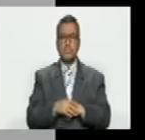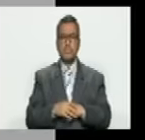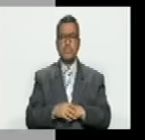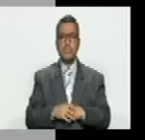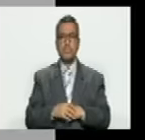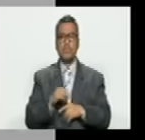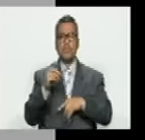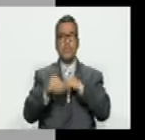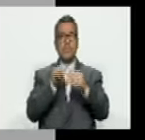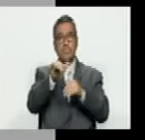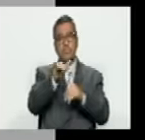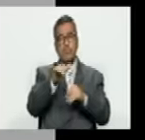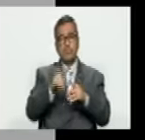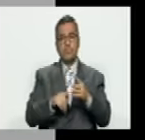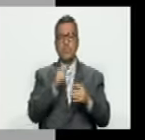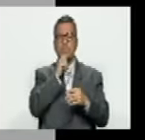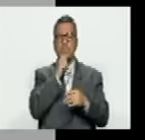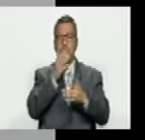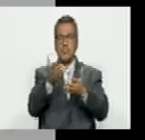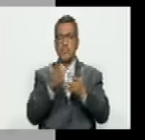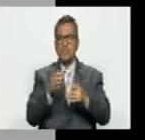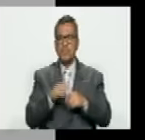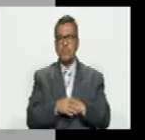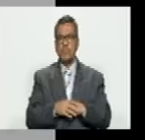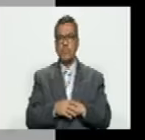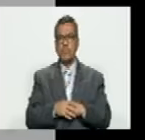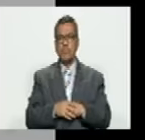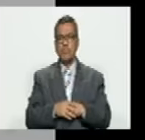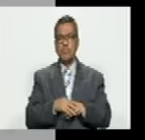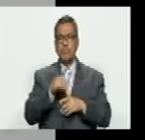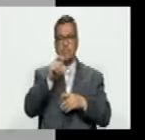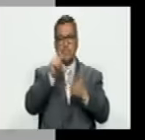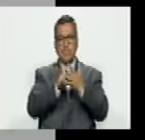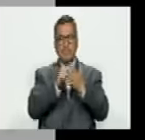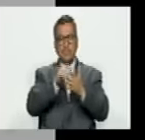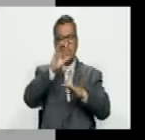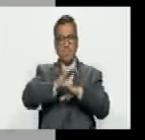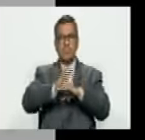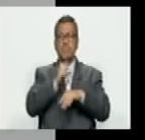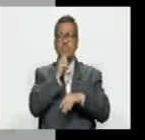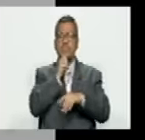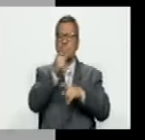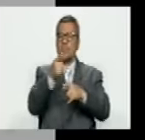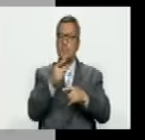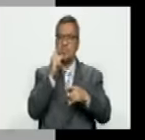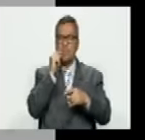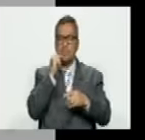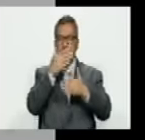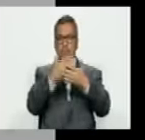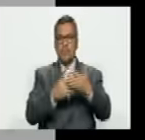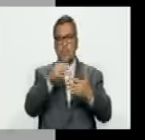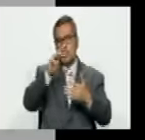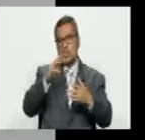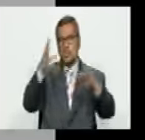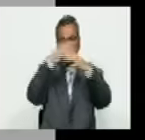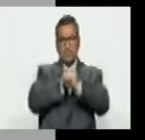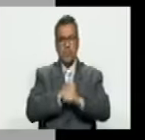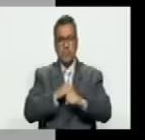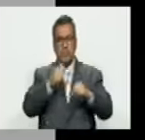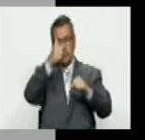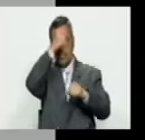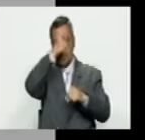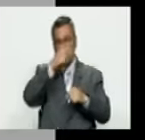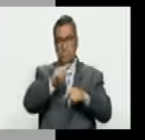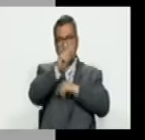si no son las mismas quién se las dio es un punto central quién le dio a estos señores en Michigan la noche del domingo